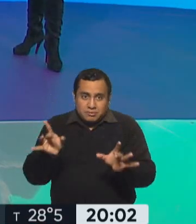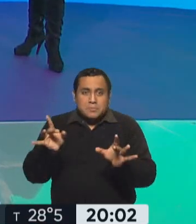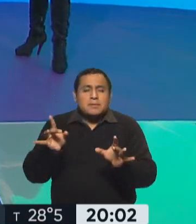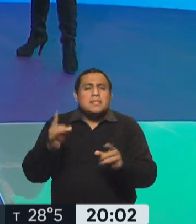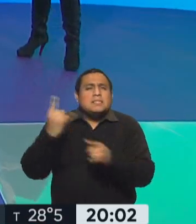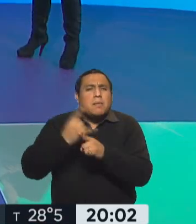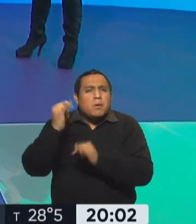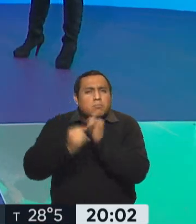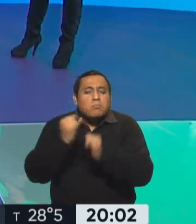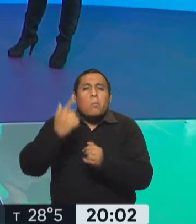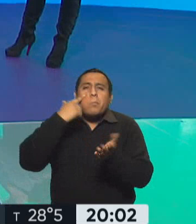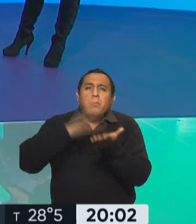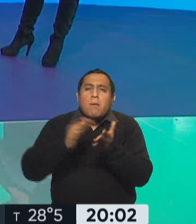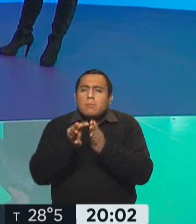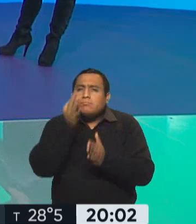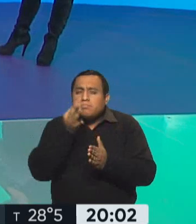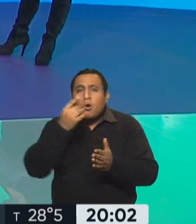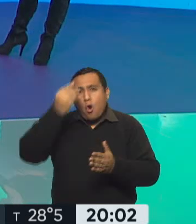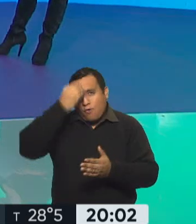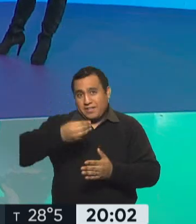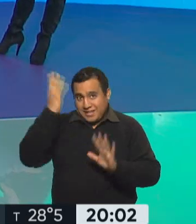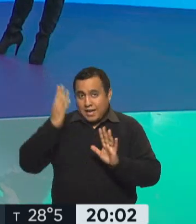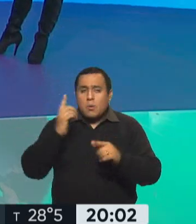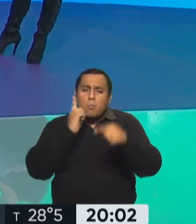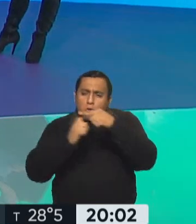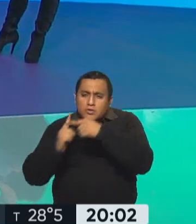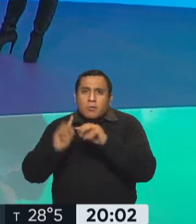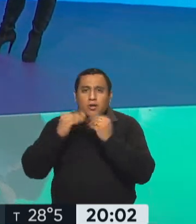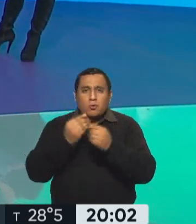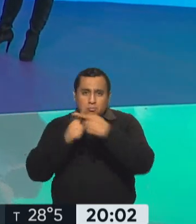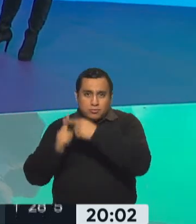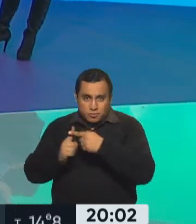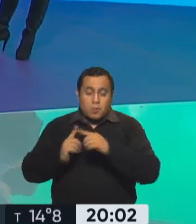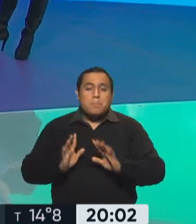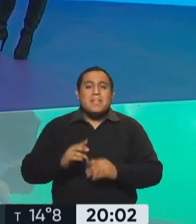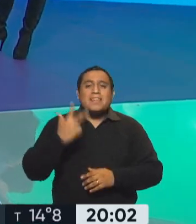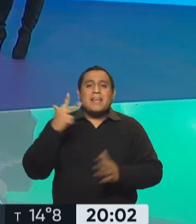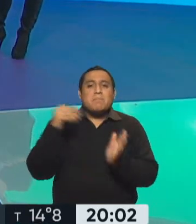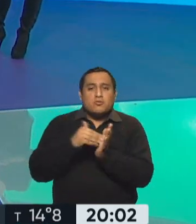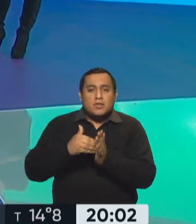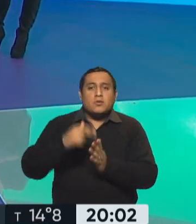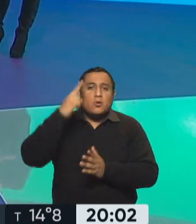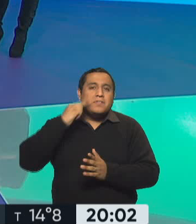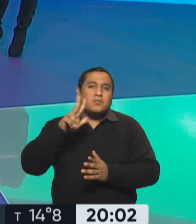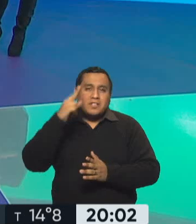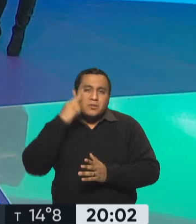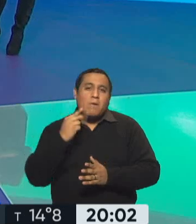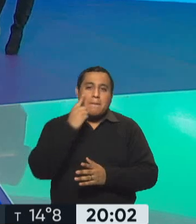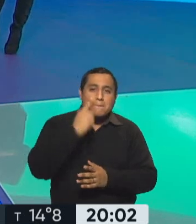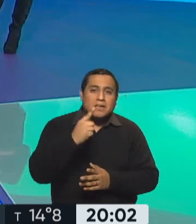estamos hablando de los testeos oficiales, en los que dieron positivo a través de un PCR, 3.939